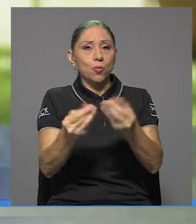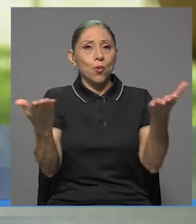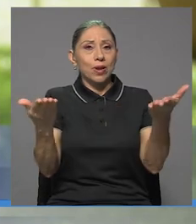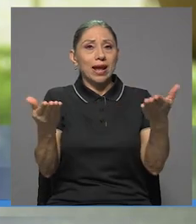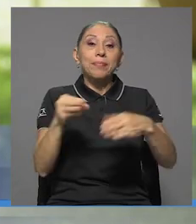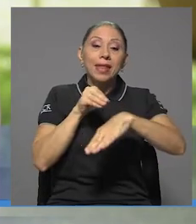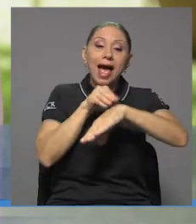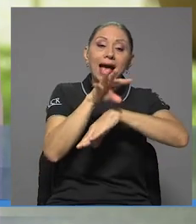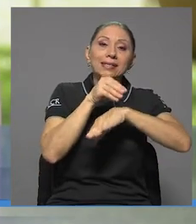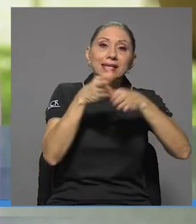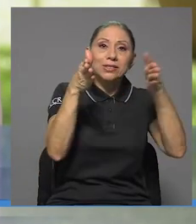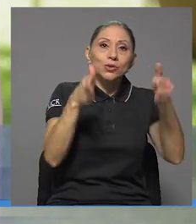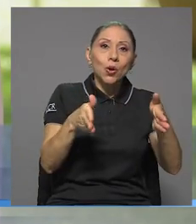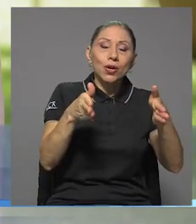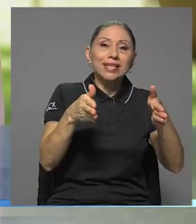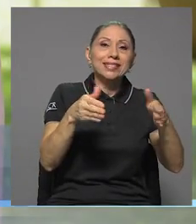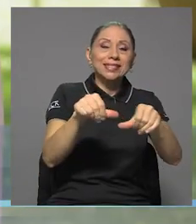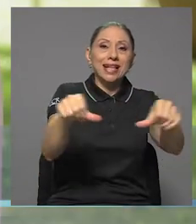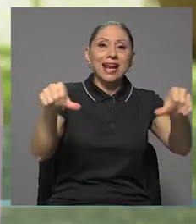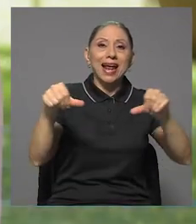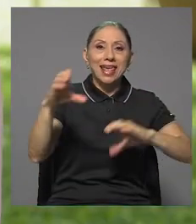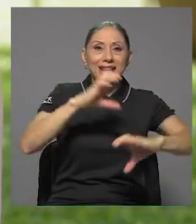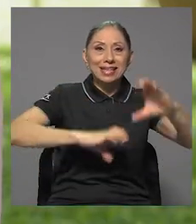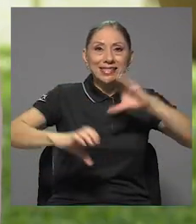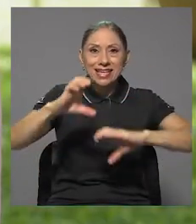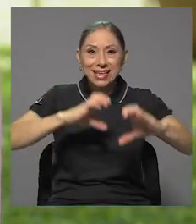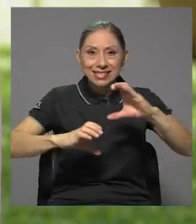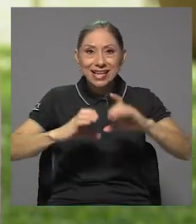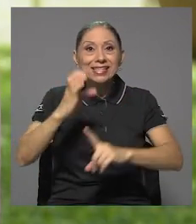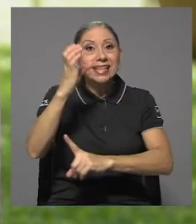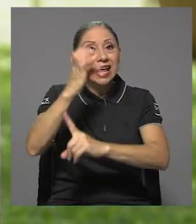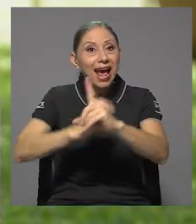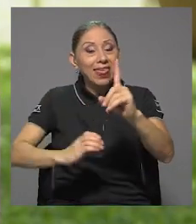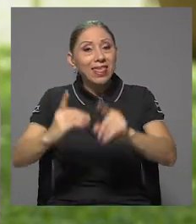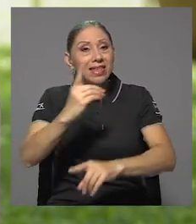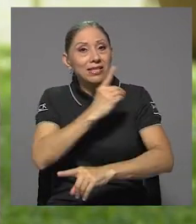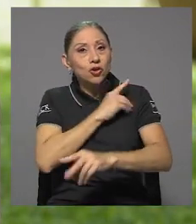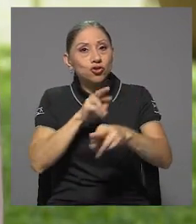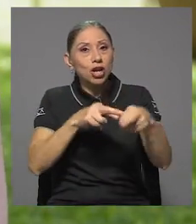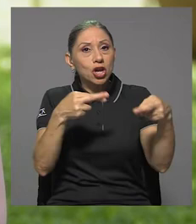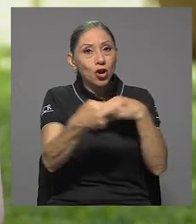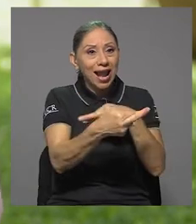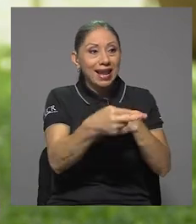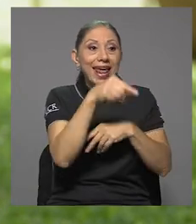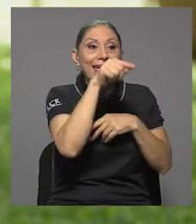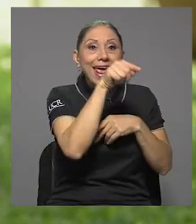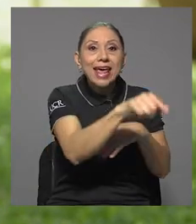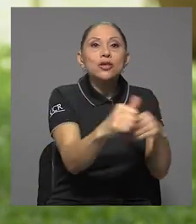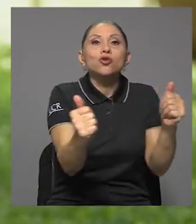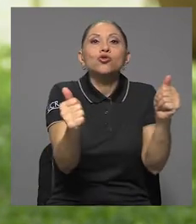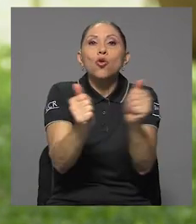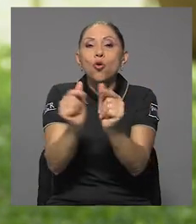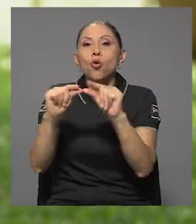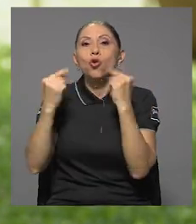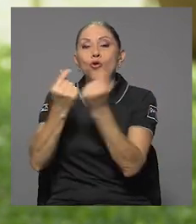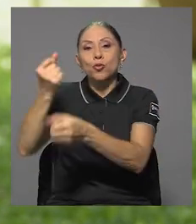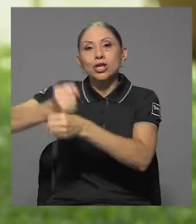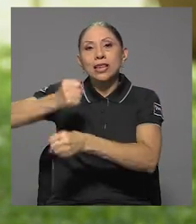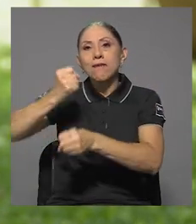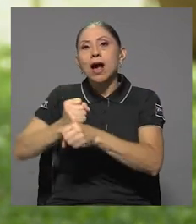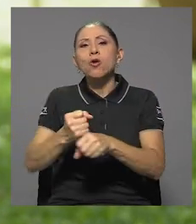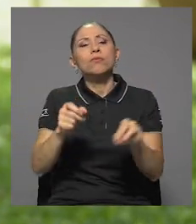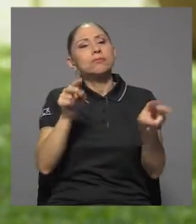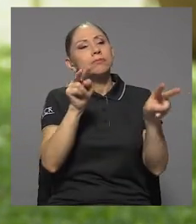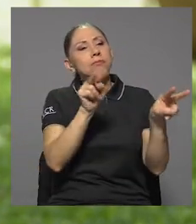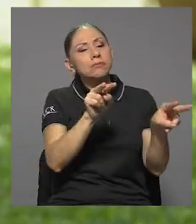asesores del área de las ciencias de cada una de las direcciones regionales, los que en coordinación con sus grupos de trabajo van a